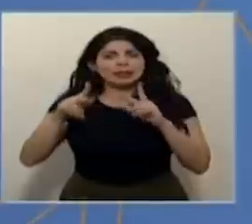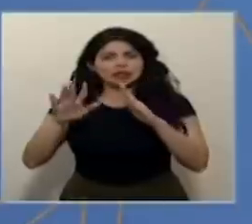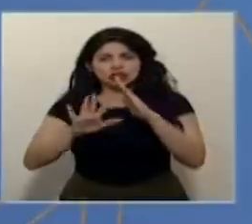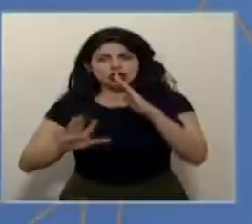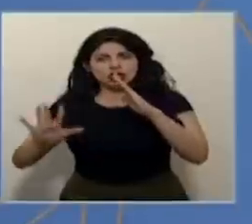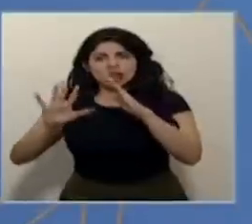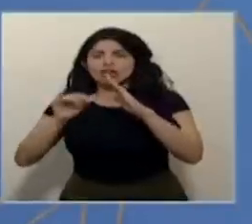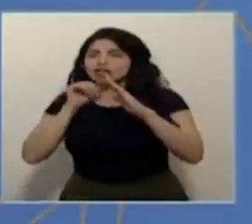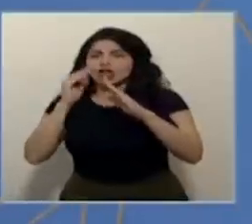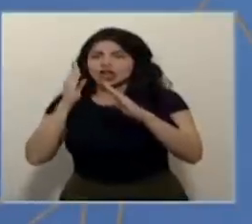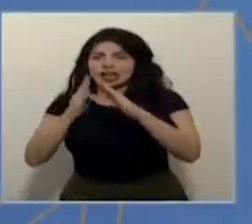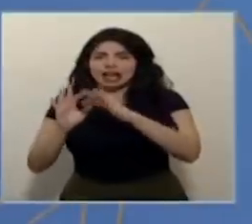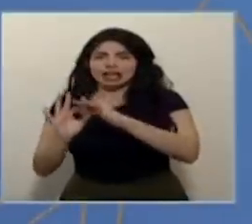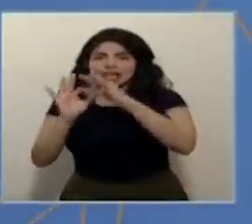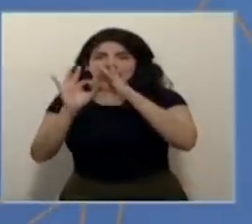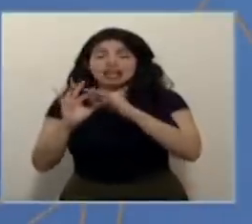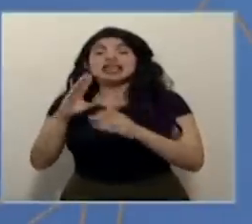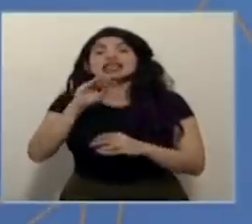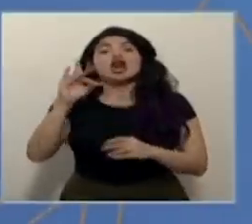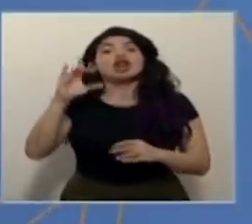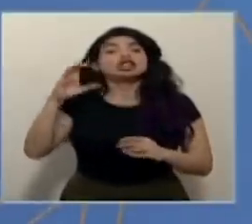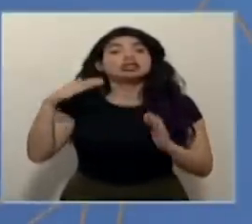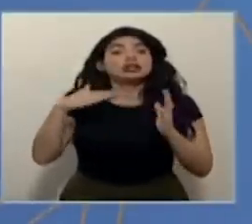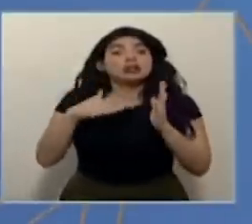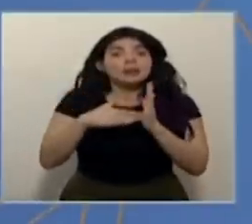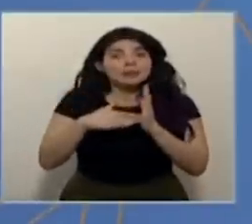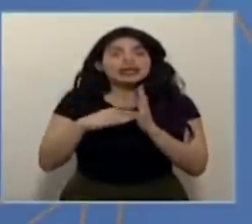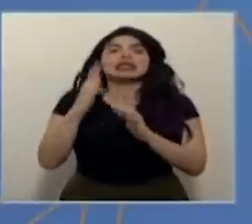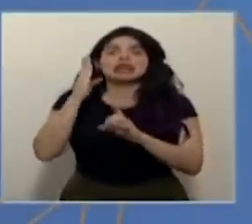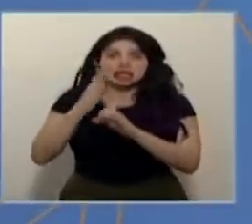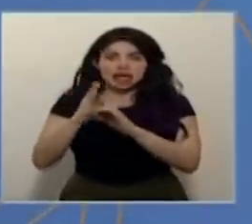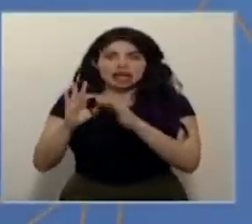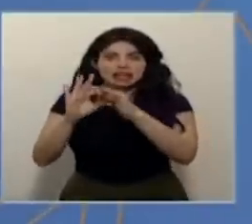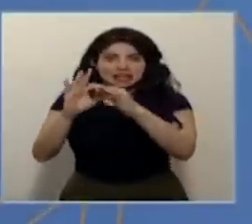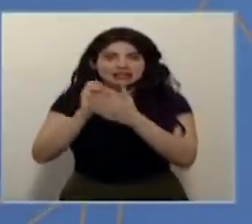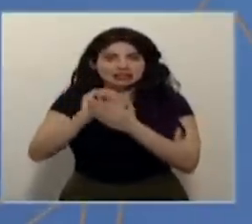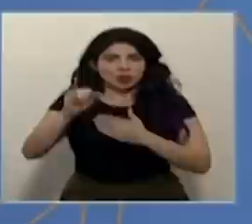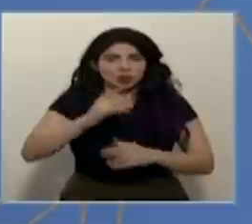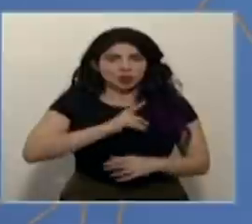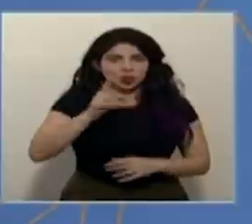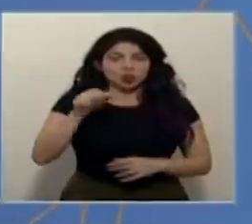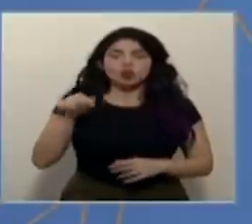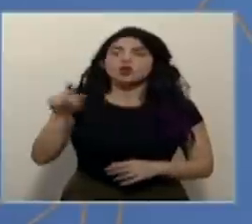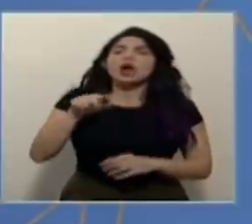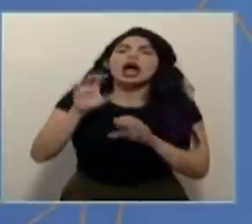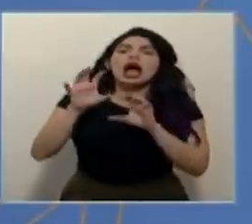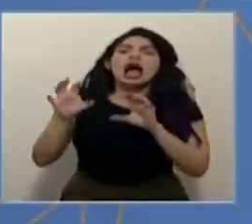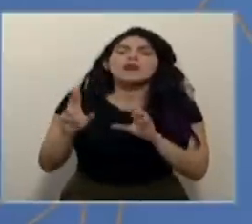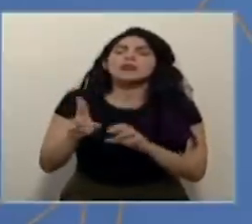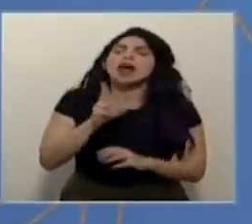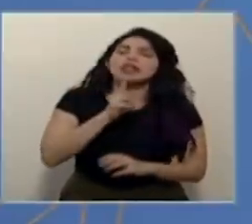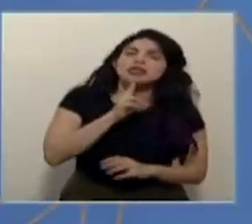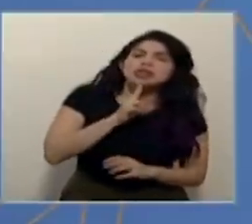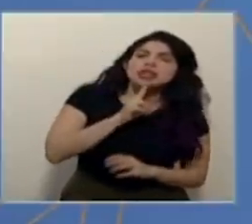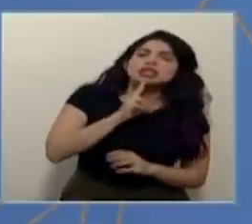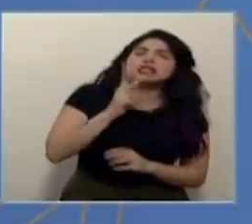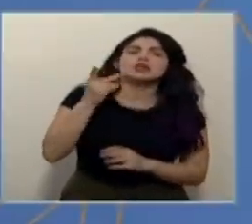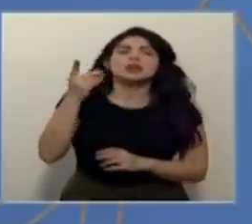indirecta y hasta 800.000 personas de forma directa. cubre todos los cantones de Atillo,